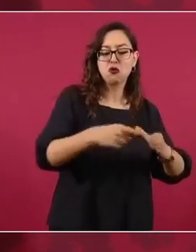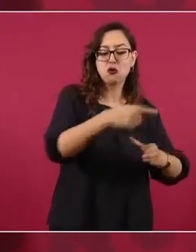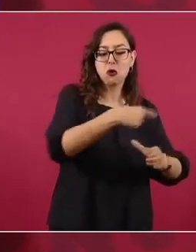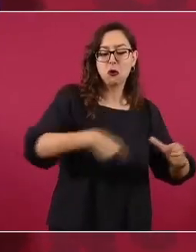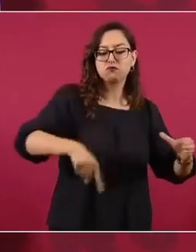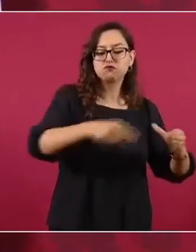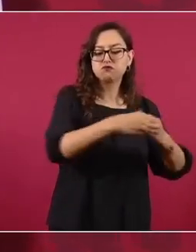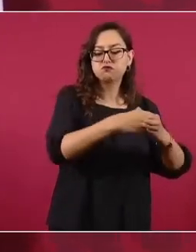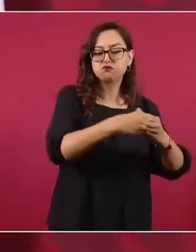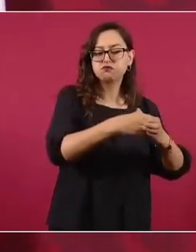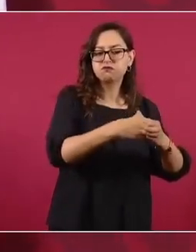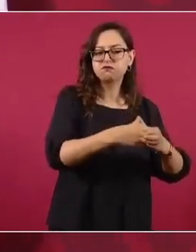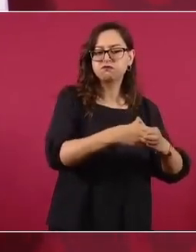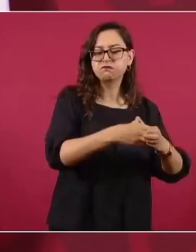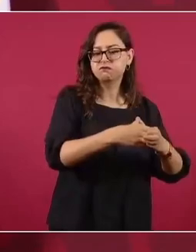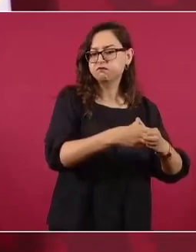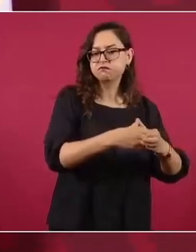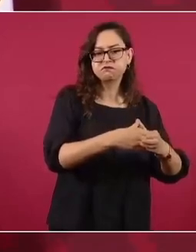con